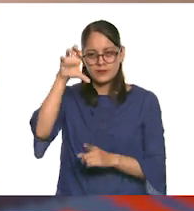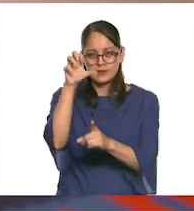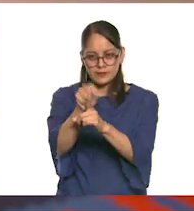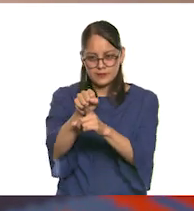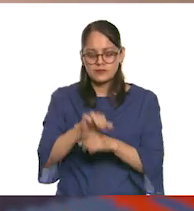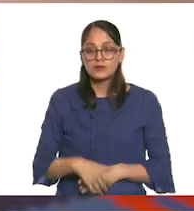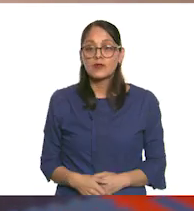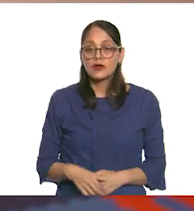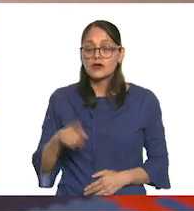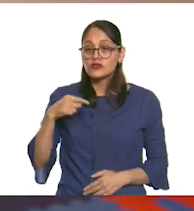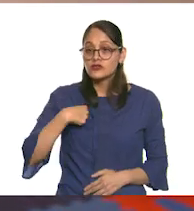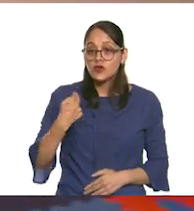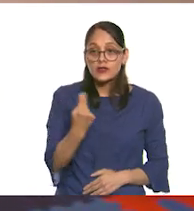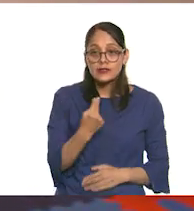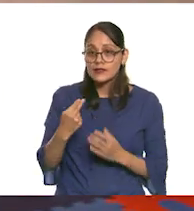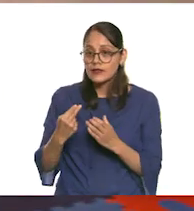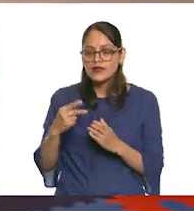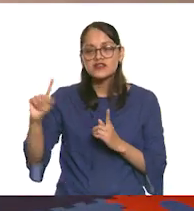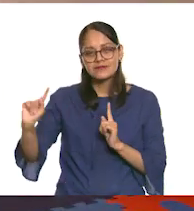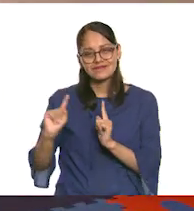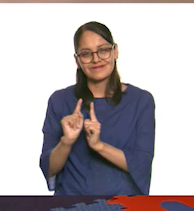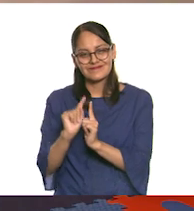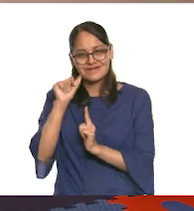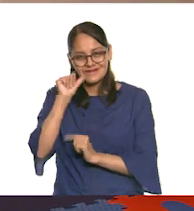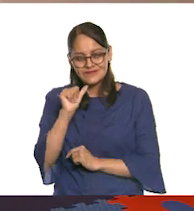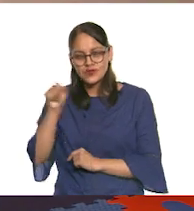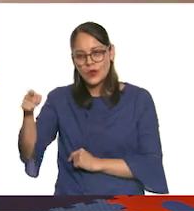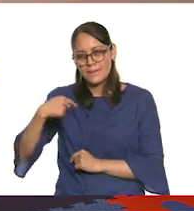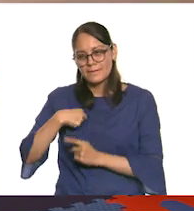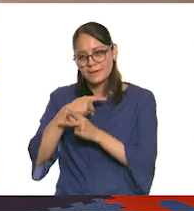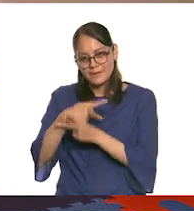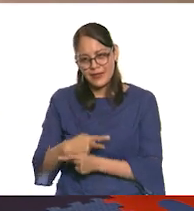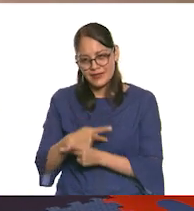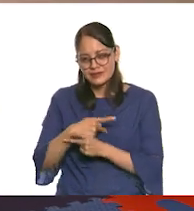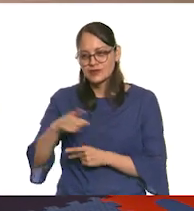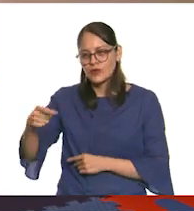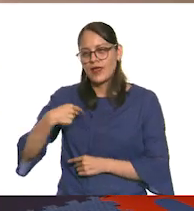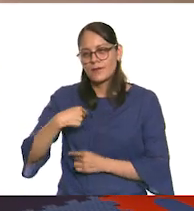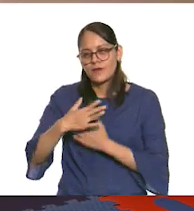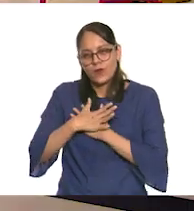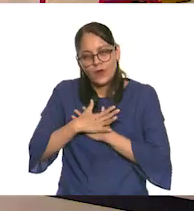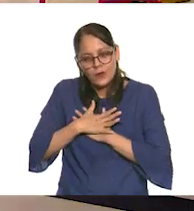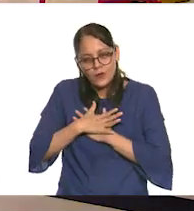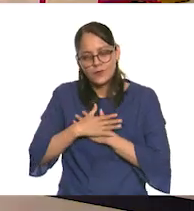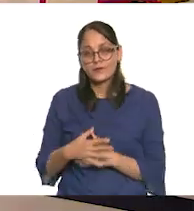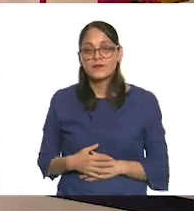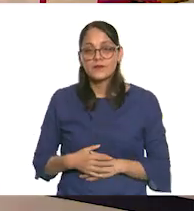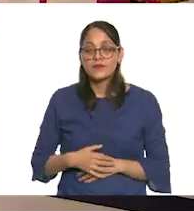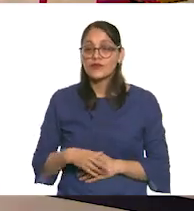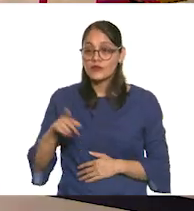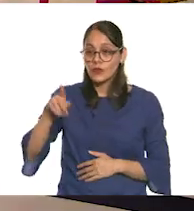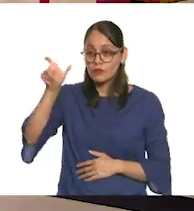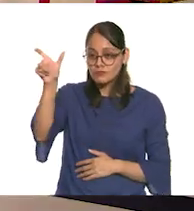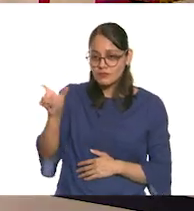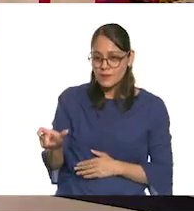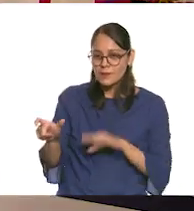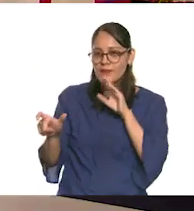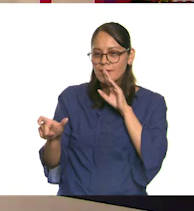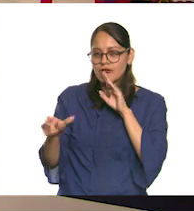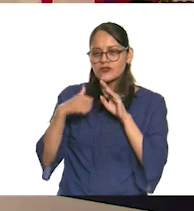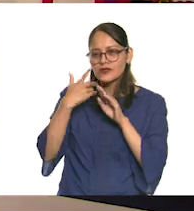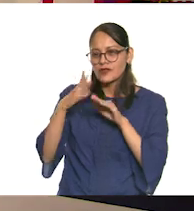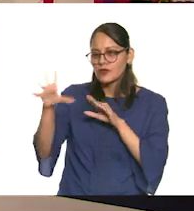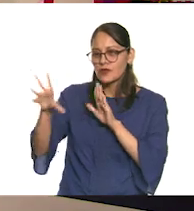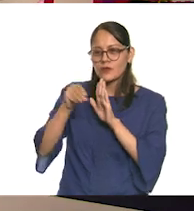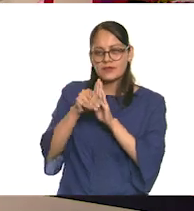Estás siempre que te necesito. Gracias por tu paciencia y tu amor incondicional. Eres mi ejemplo a seguir. Eres toda